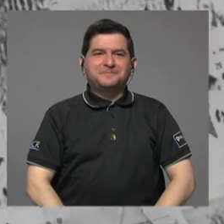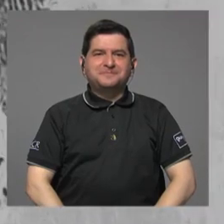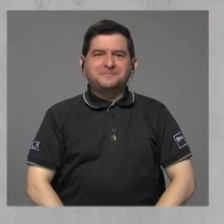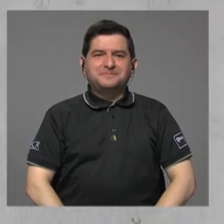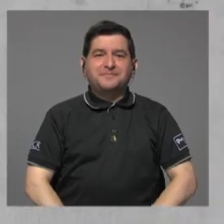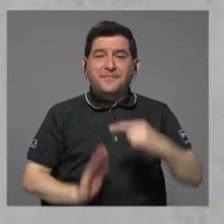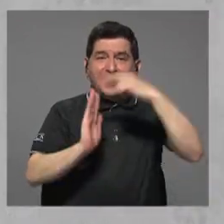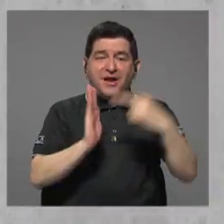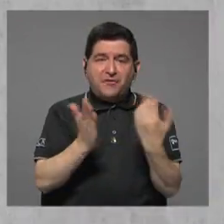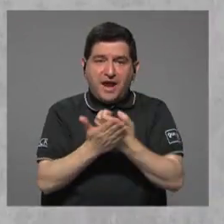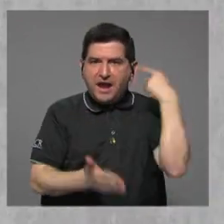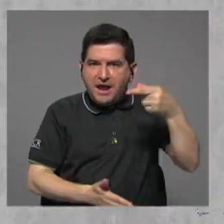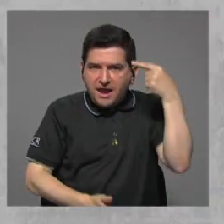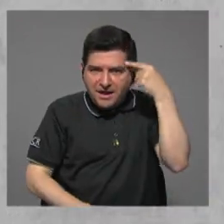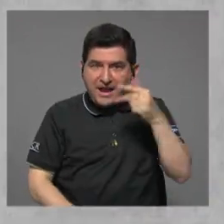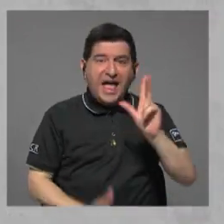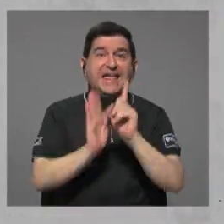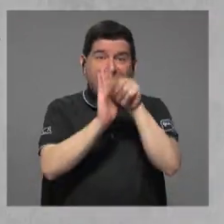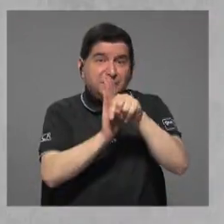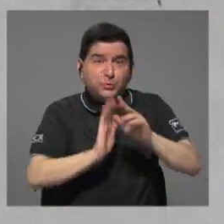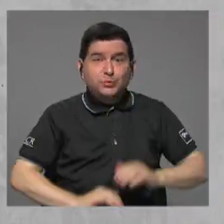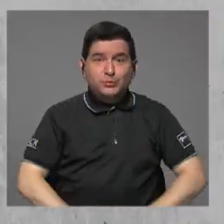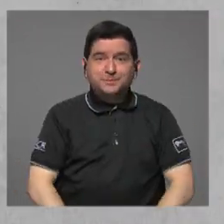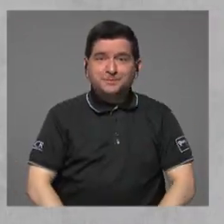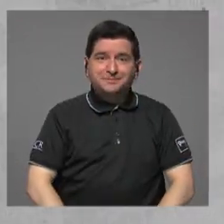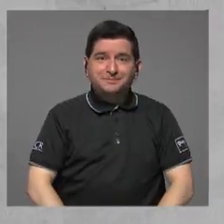La regla fiscal en tres minutos.